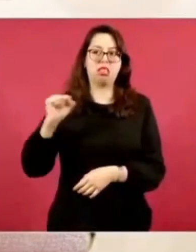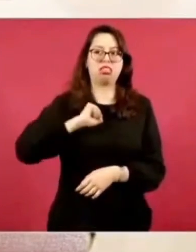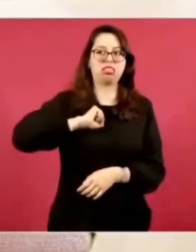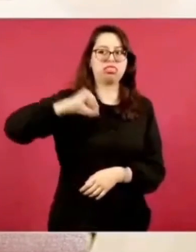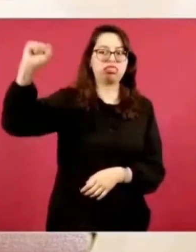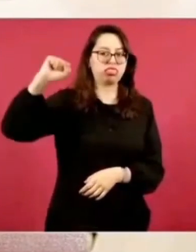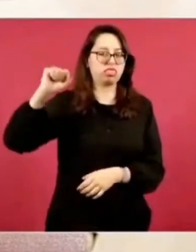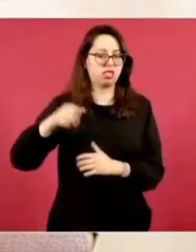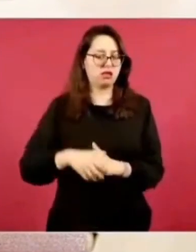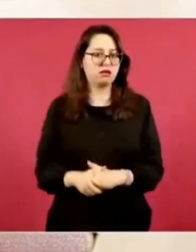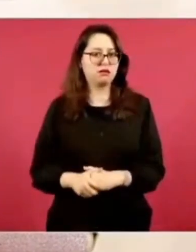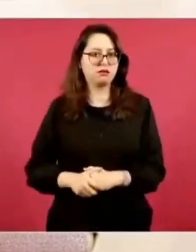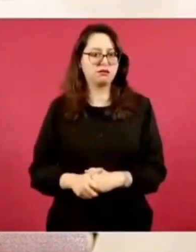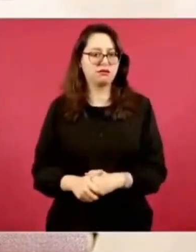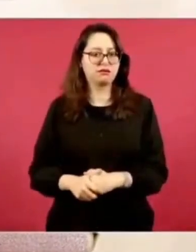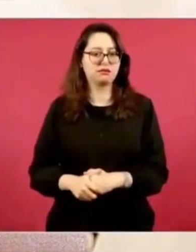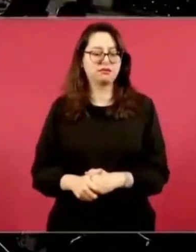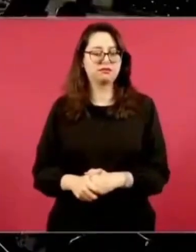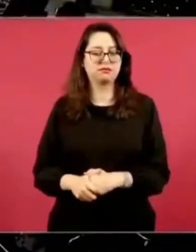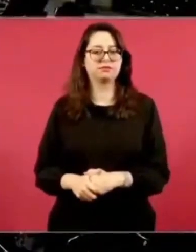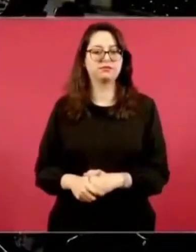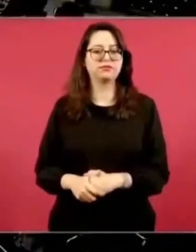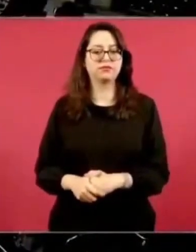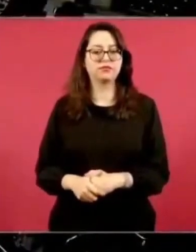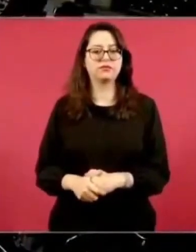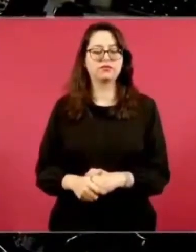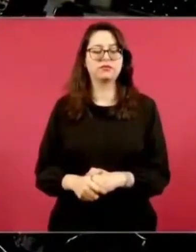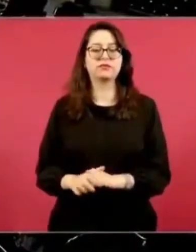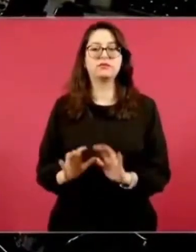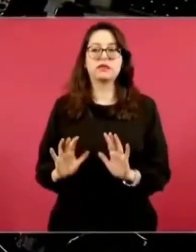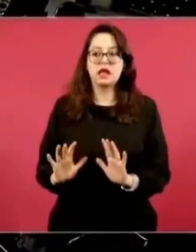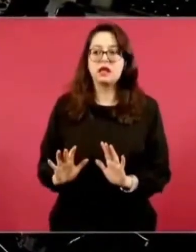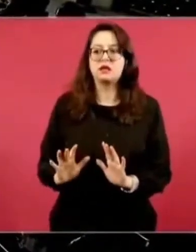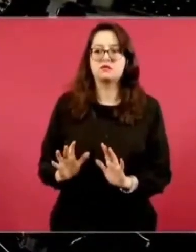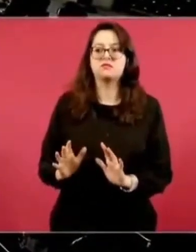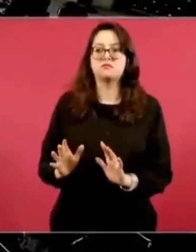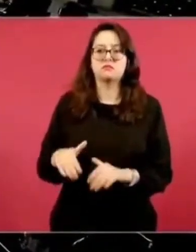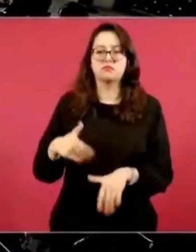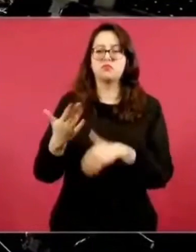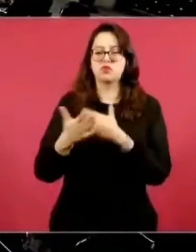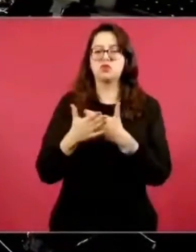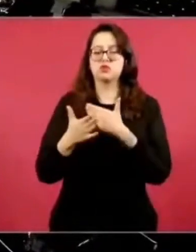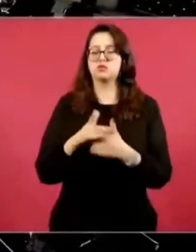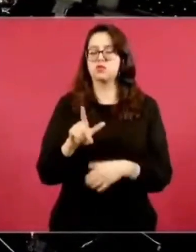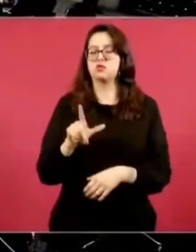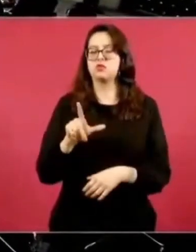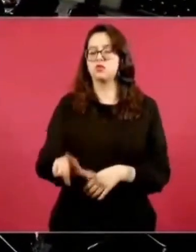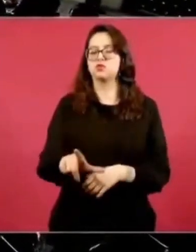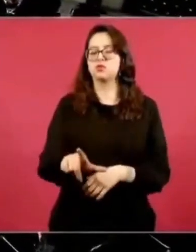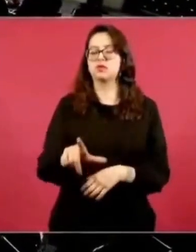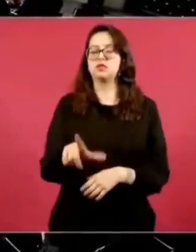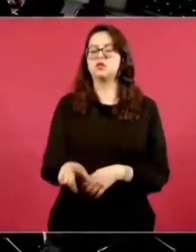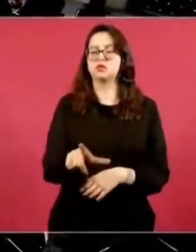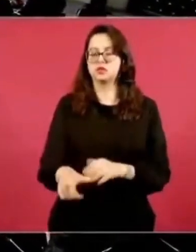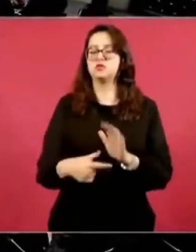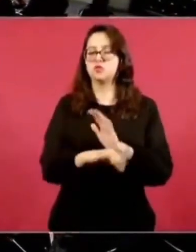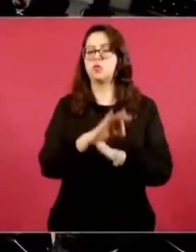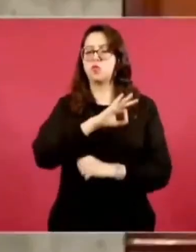la campaña y aprovecharon. ¿Cuánto? Cuatro gasolineras.